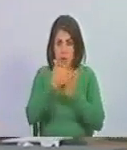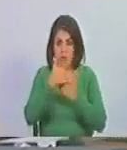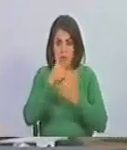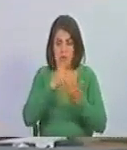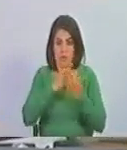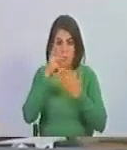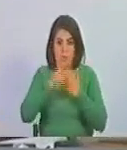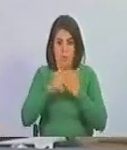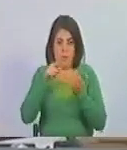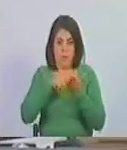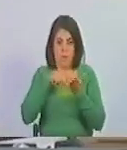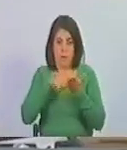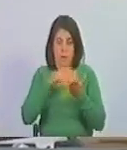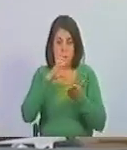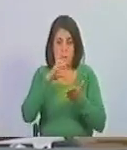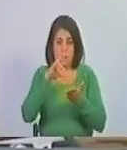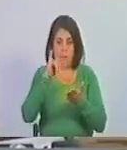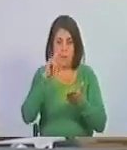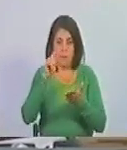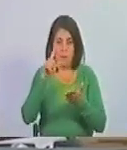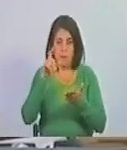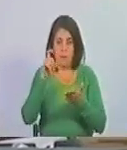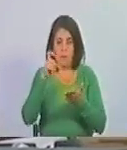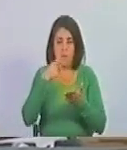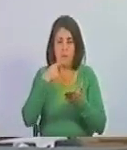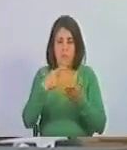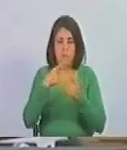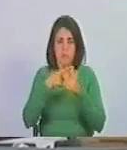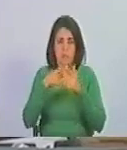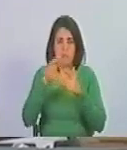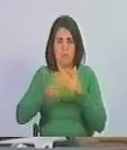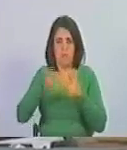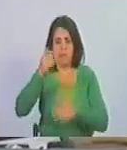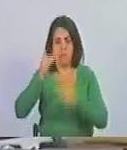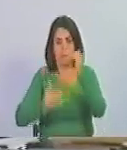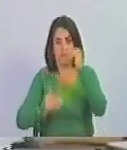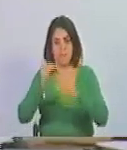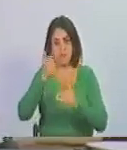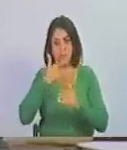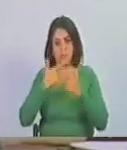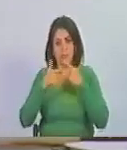supuesta deuda con Cristalex entonces este tribunal de Delaware